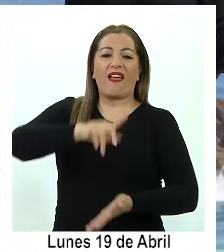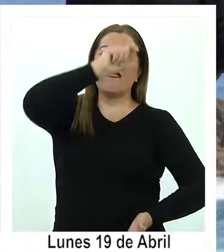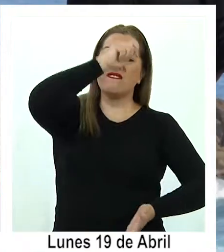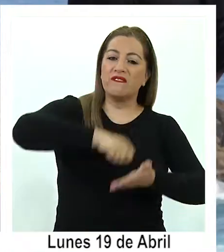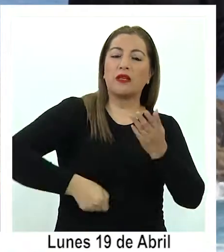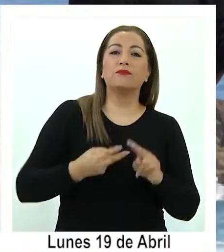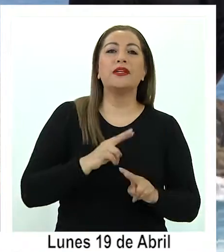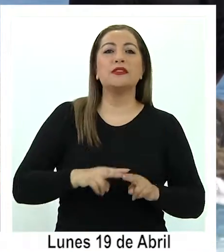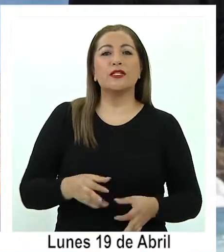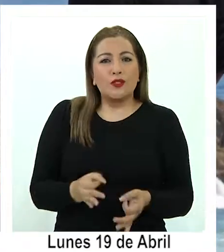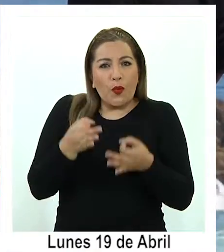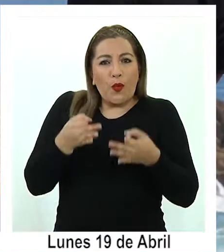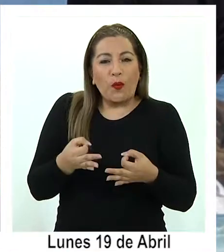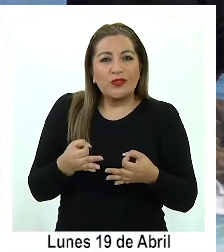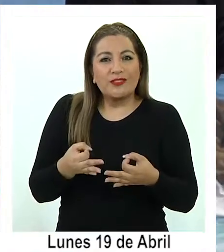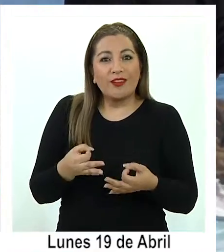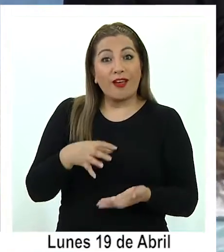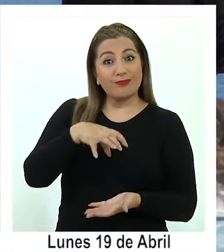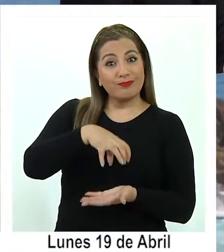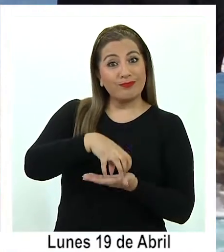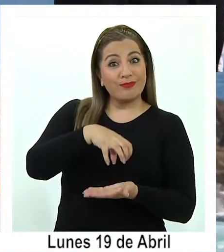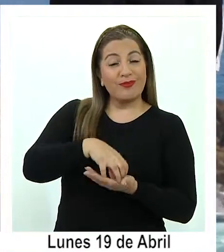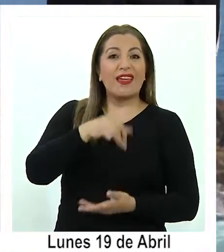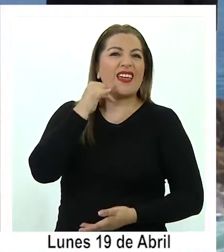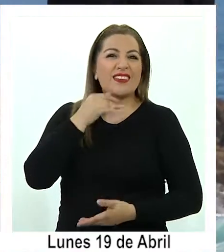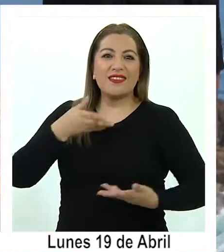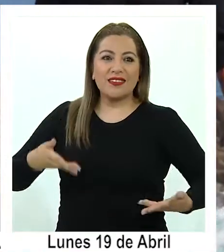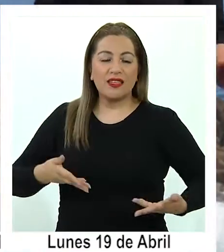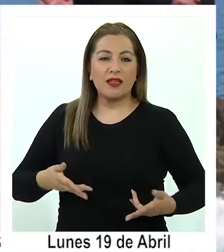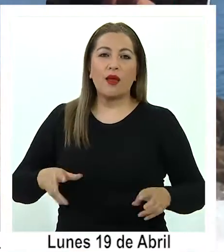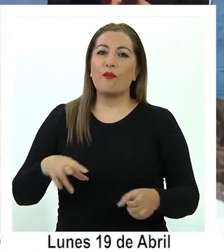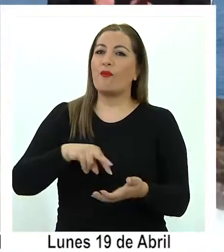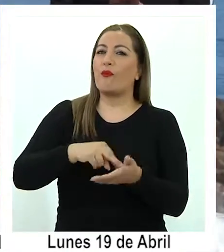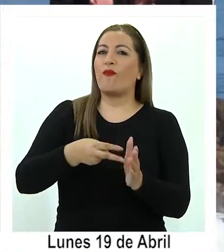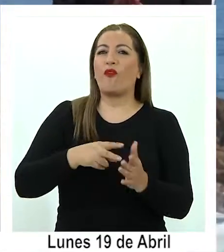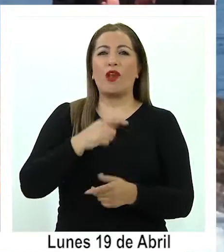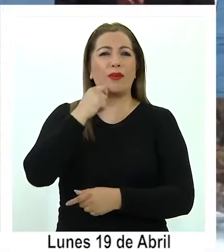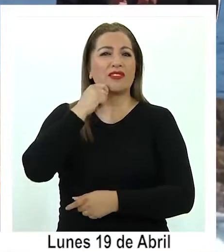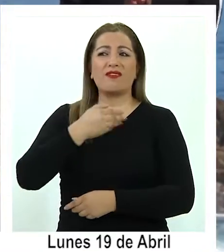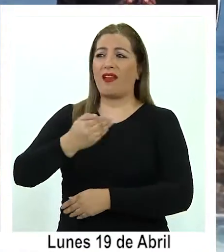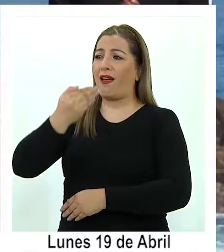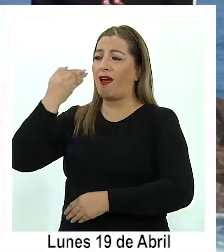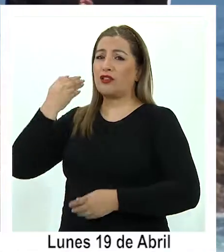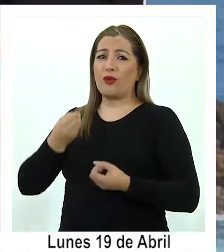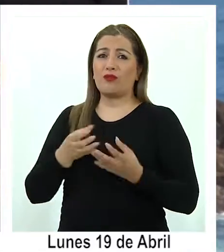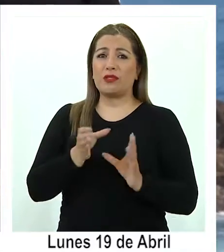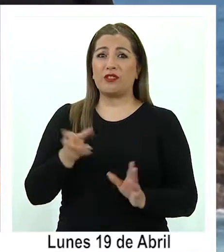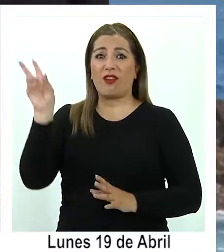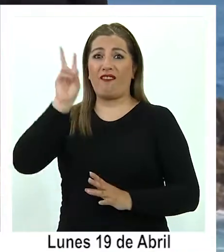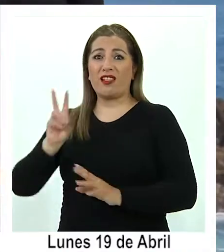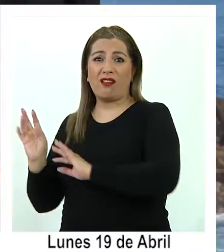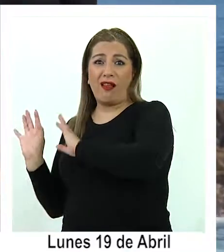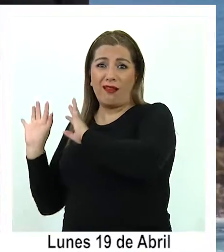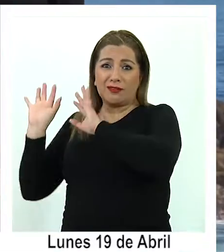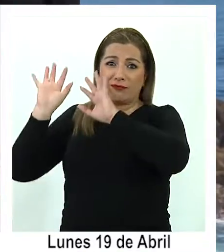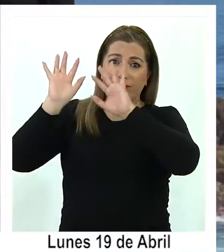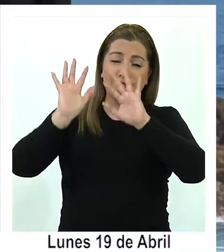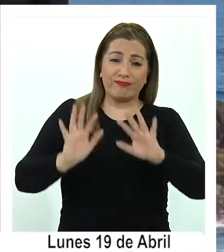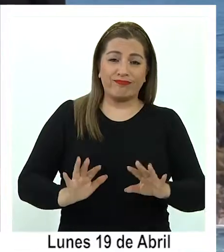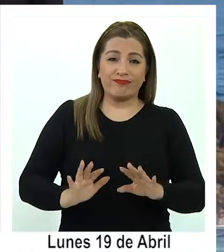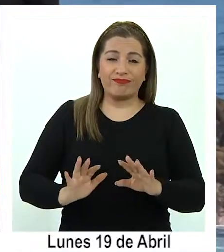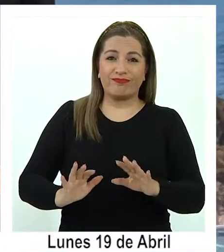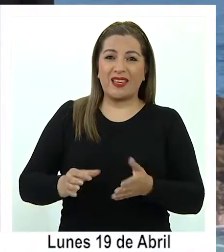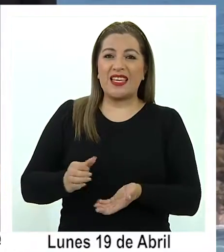acta se realizó precisamente en nuestra región, a raíz del drama que significó esta entrada masiva de extranjeros por la